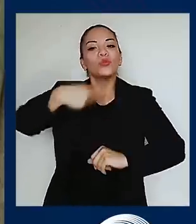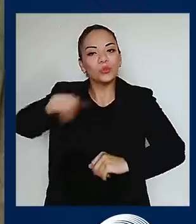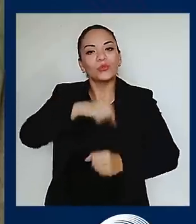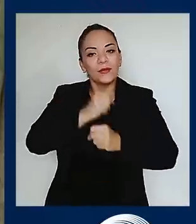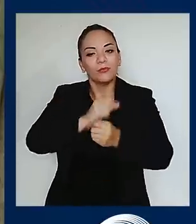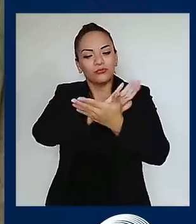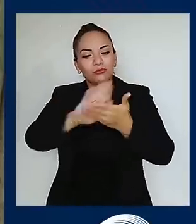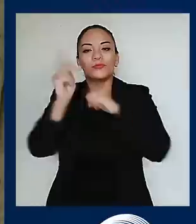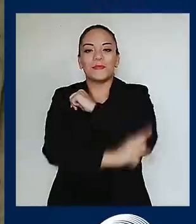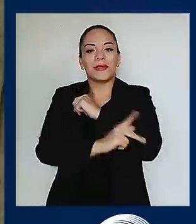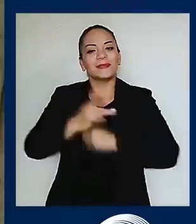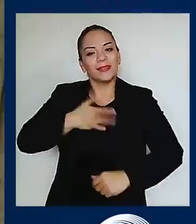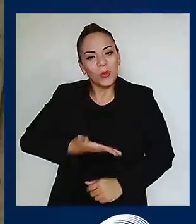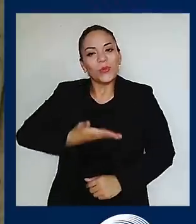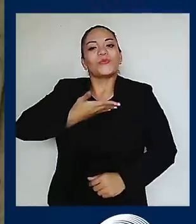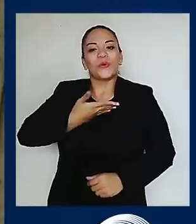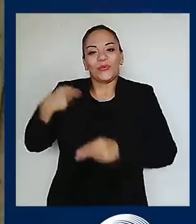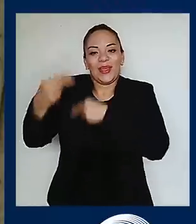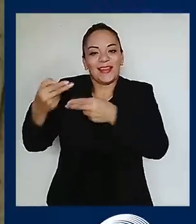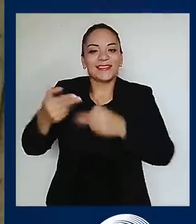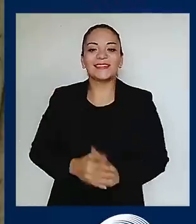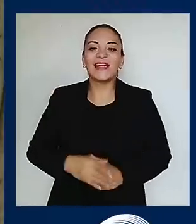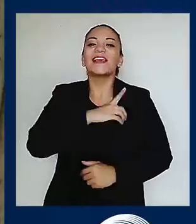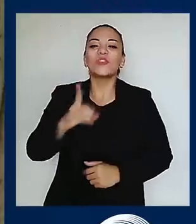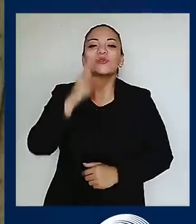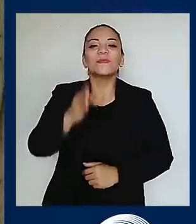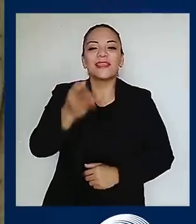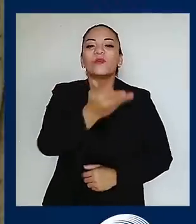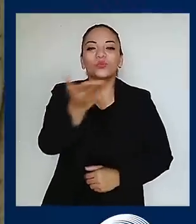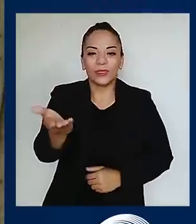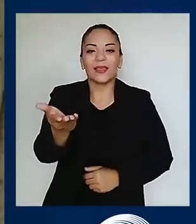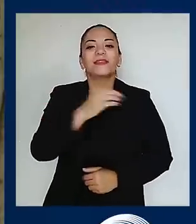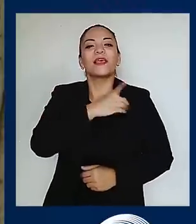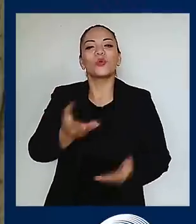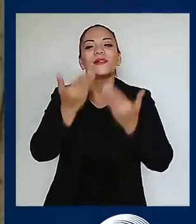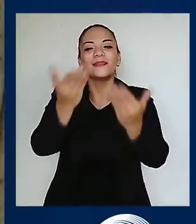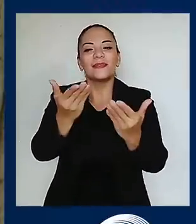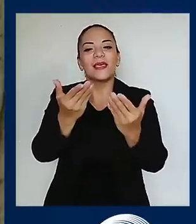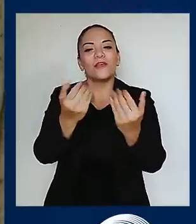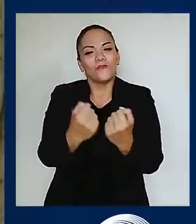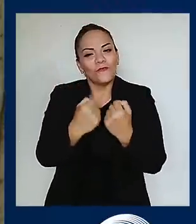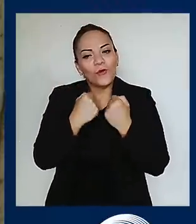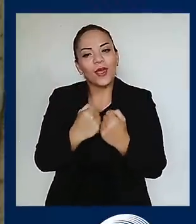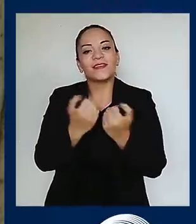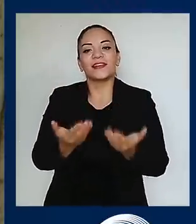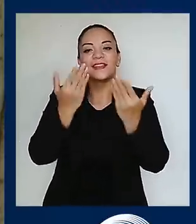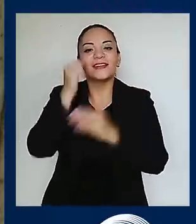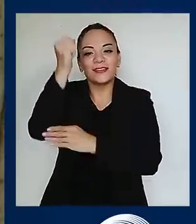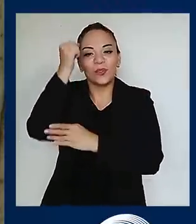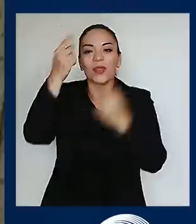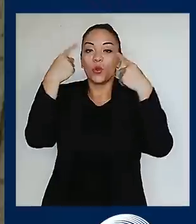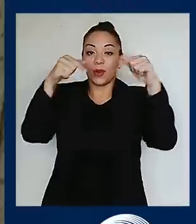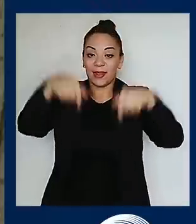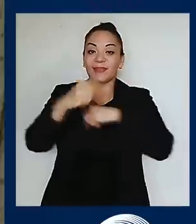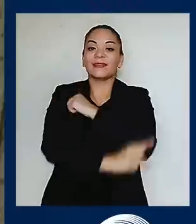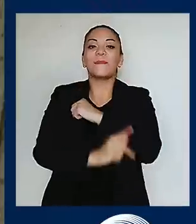orgullosos de nuestro legado. Que Dios los bendiga, les dé la fuerza y la sabiduría para hacer de este